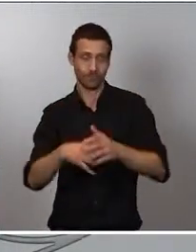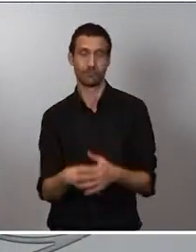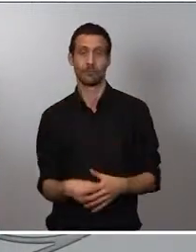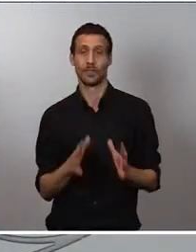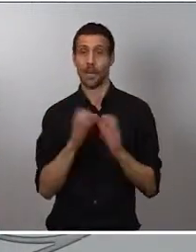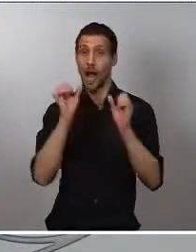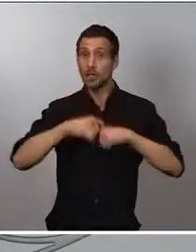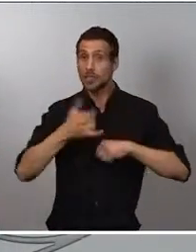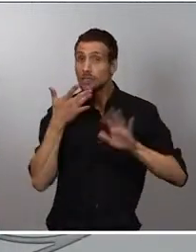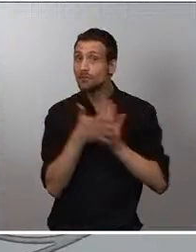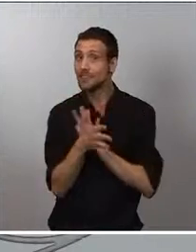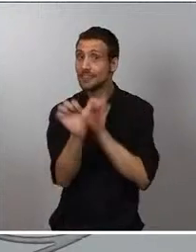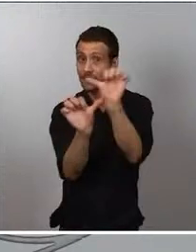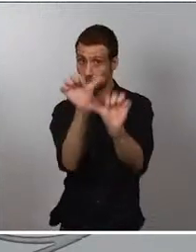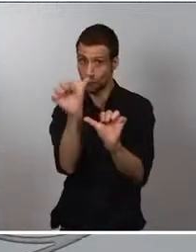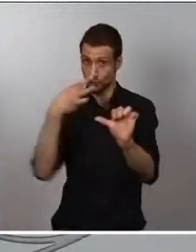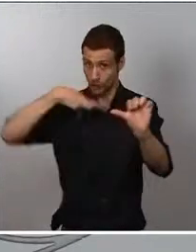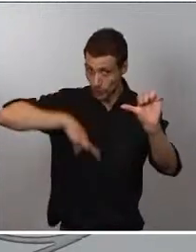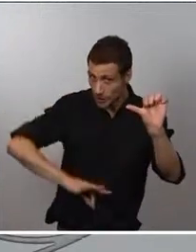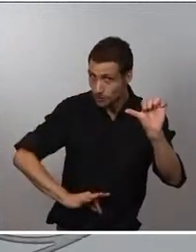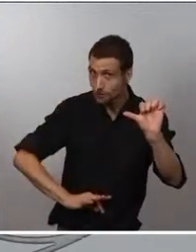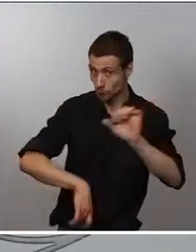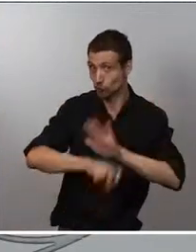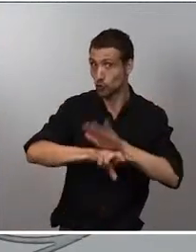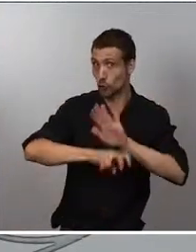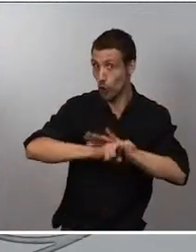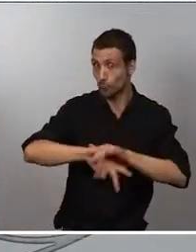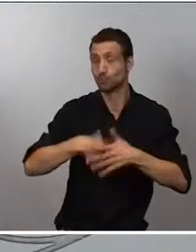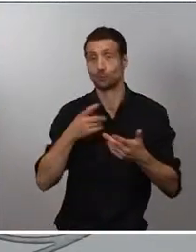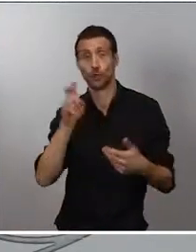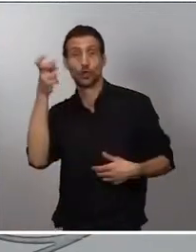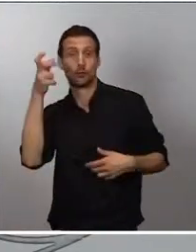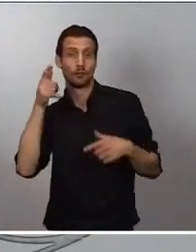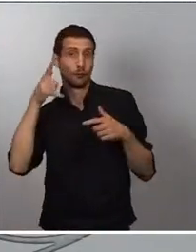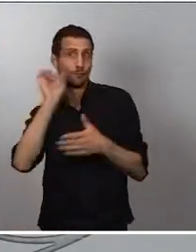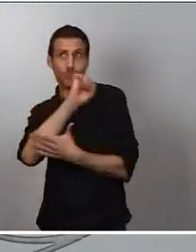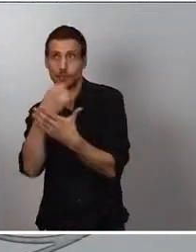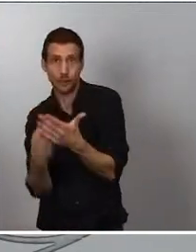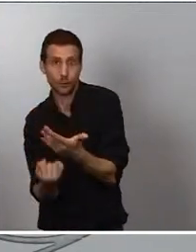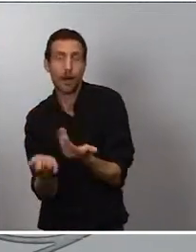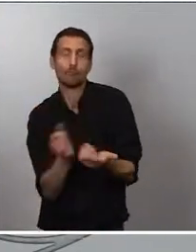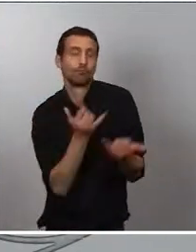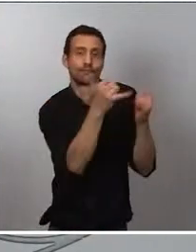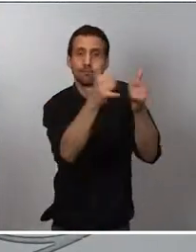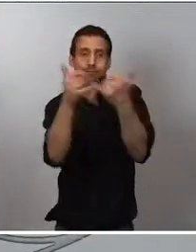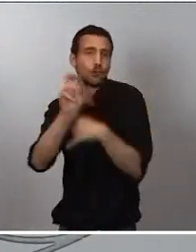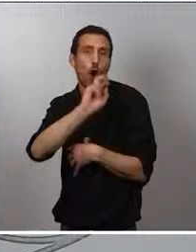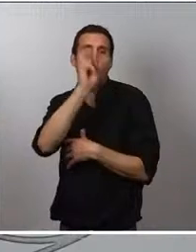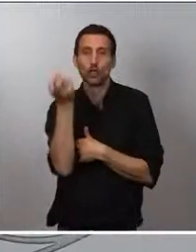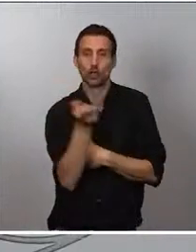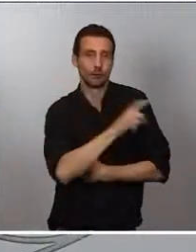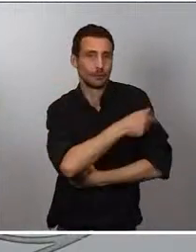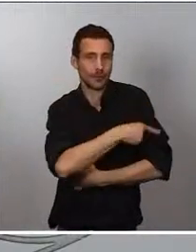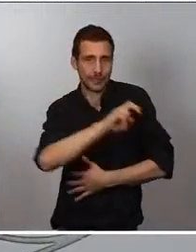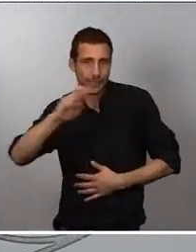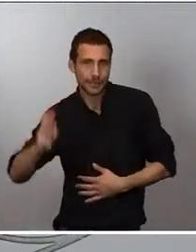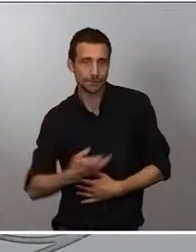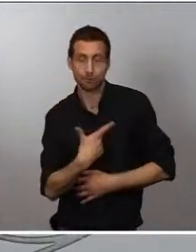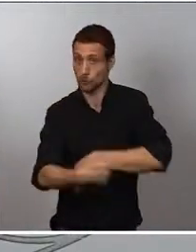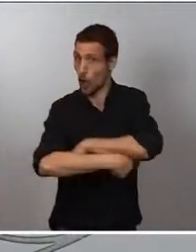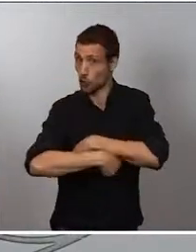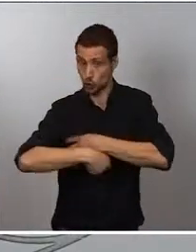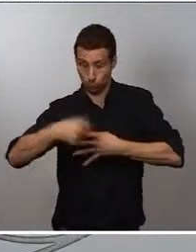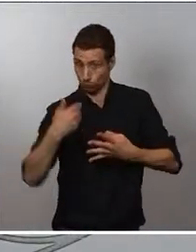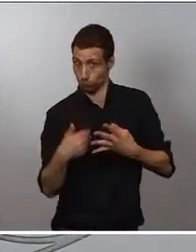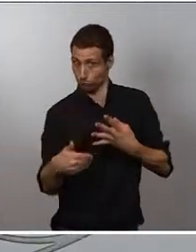Profesional, también a los partidos de baloncesto y otros eventos deportivos que puedan celebrarse durante este mes de agosto, que va a ser, digamos, el